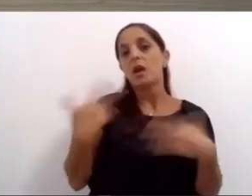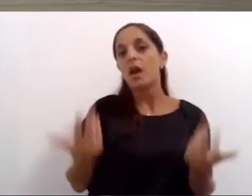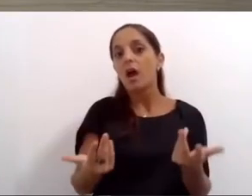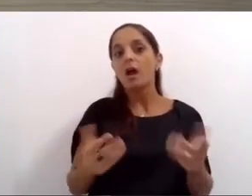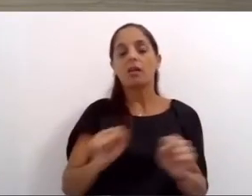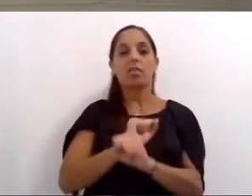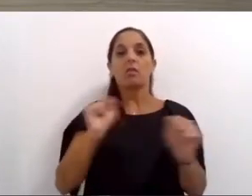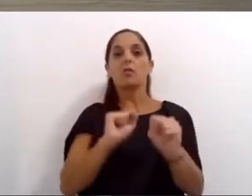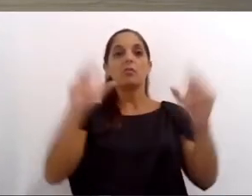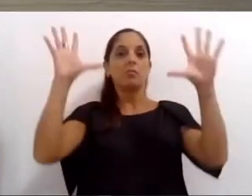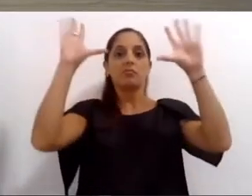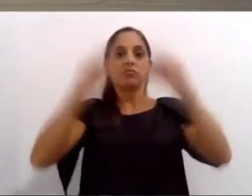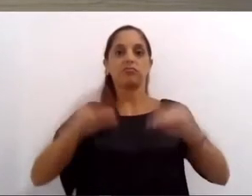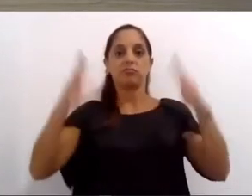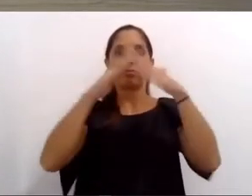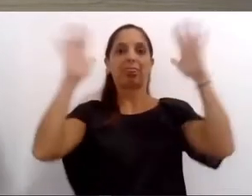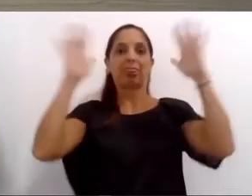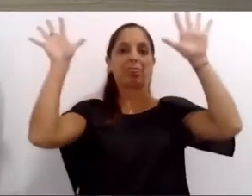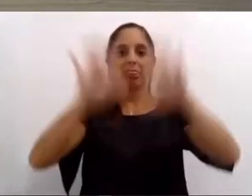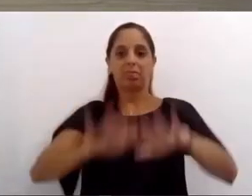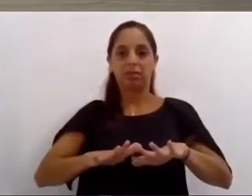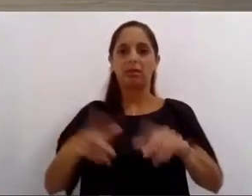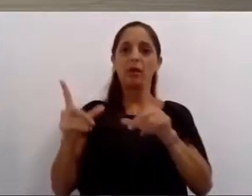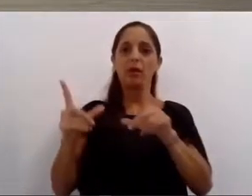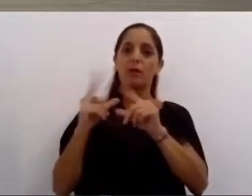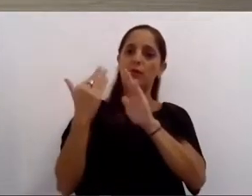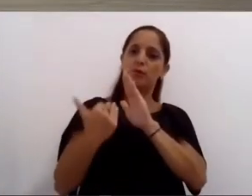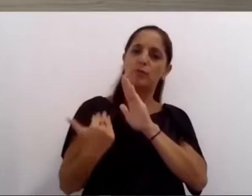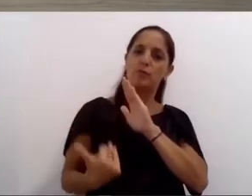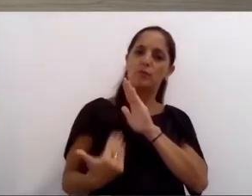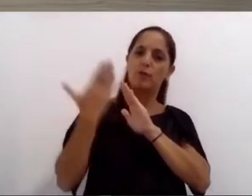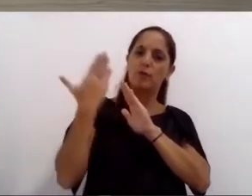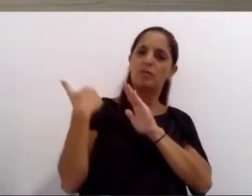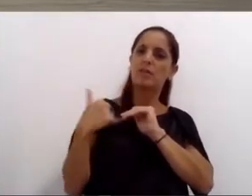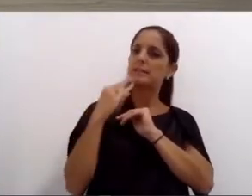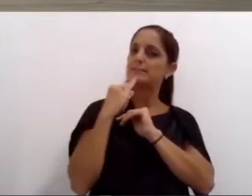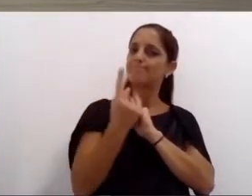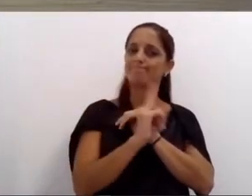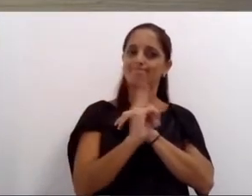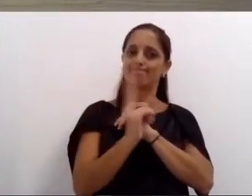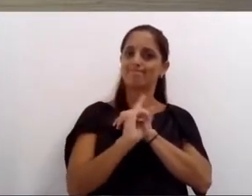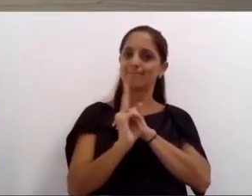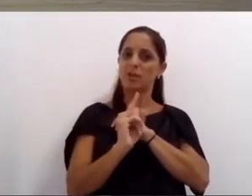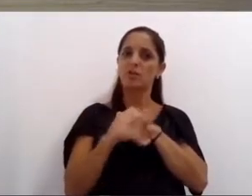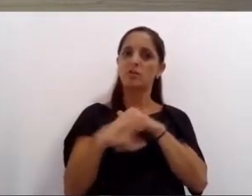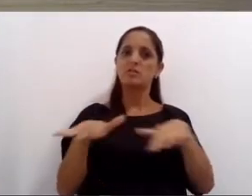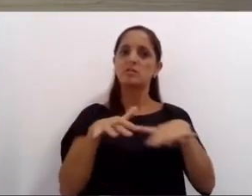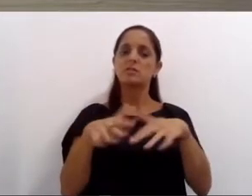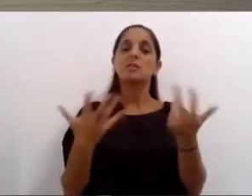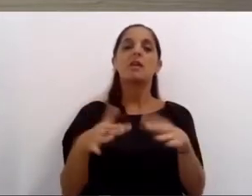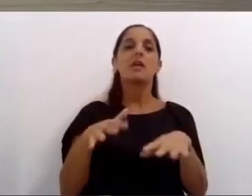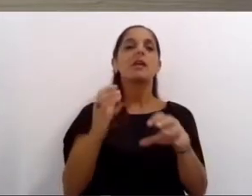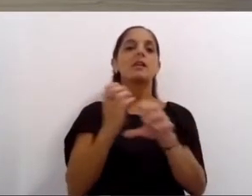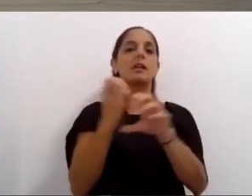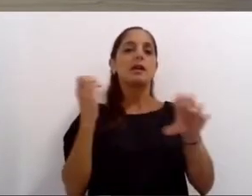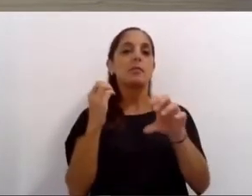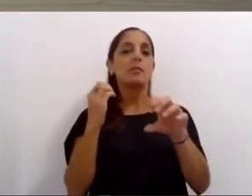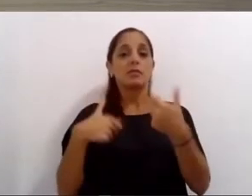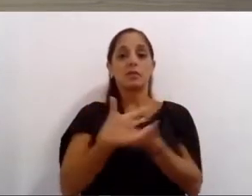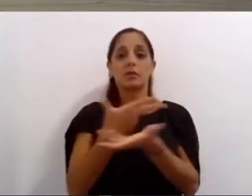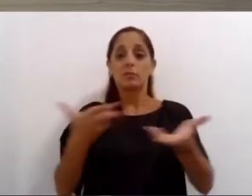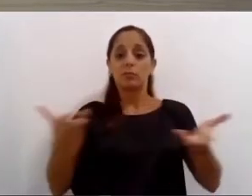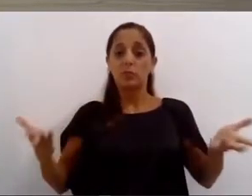casa se nos derrumbe los números no mienten el transporte público en Rosario pasó de un día para el otro de transportar 450